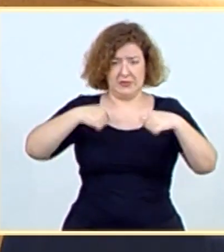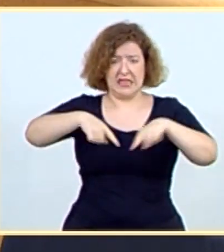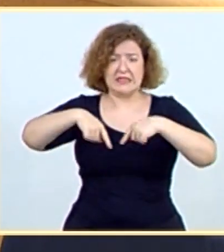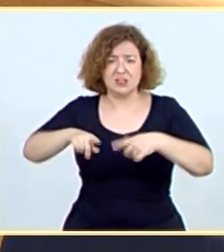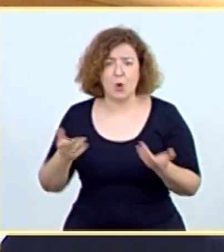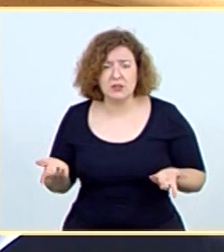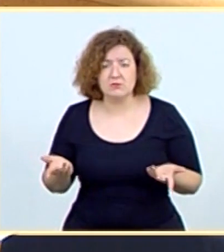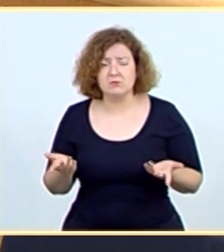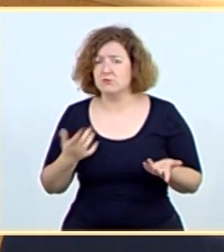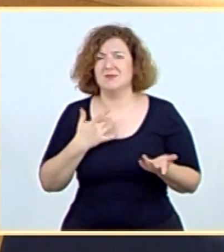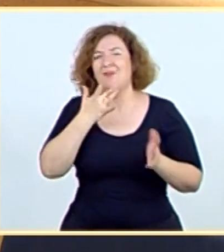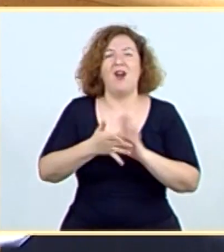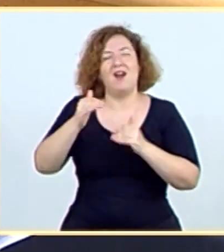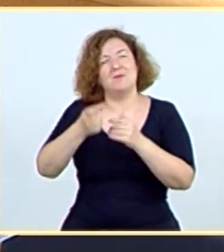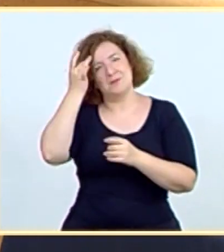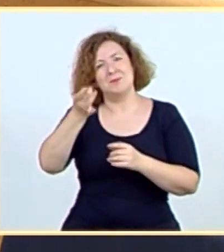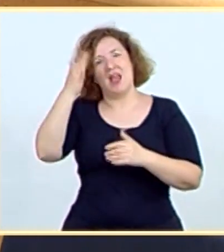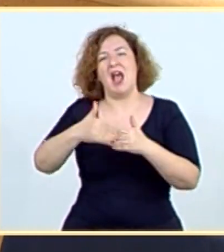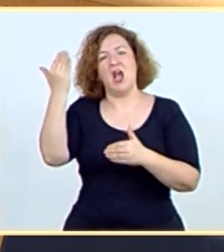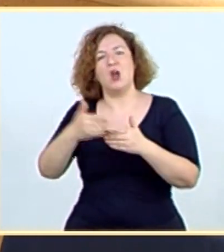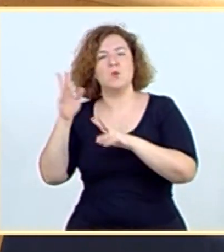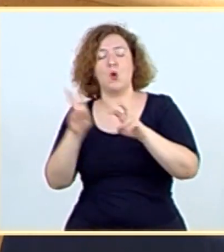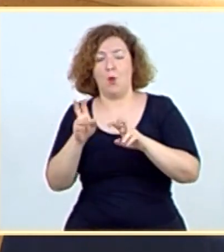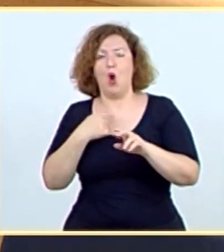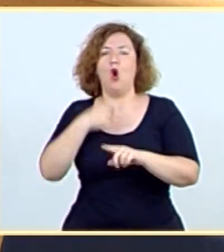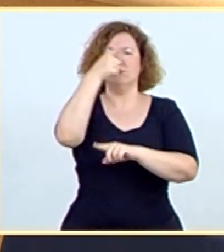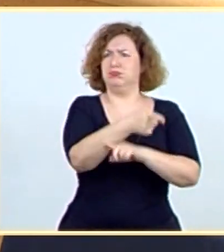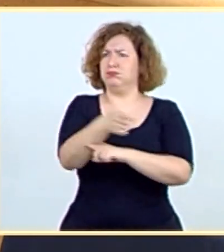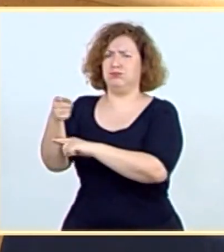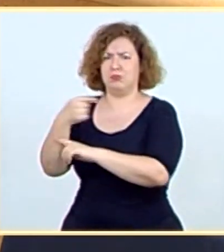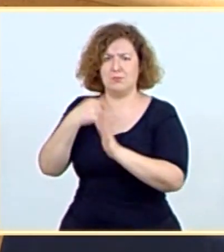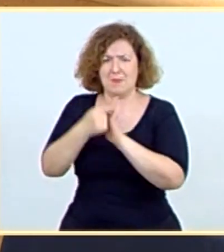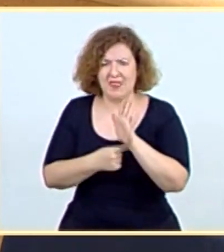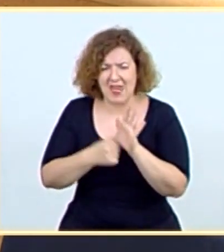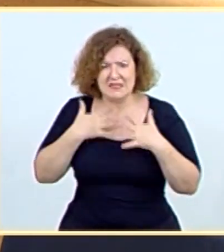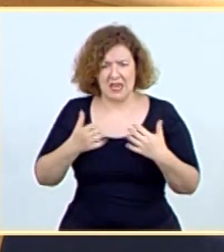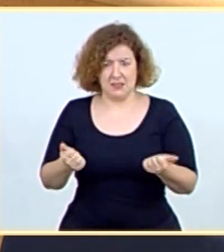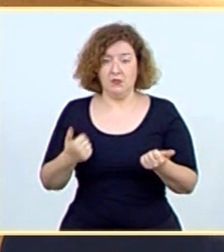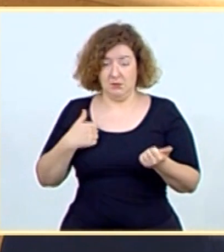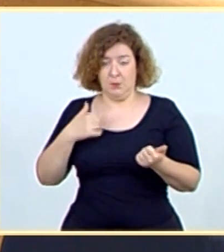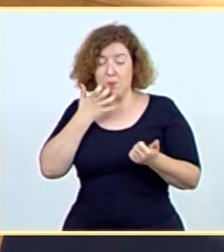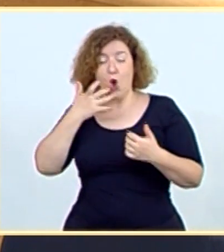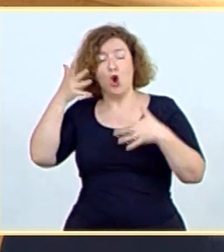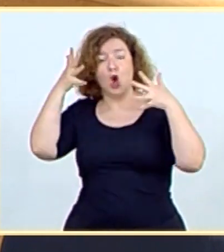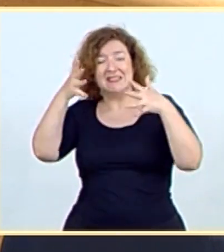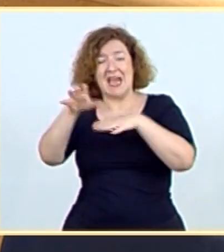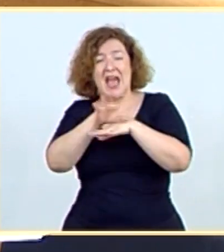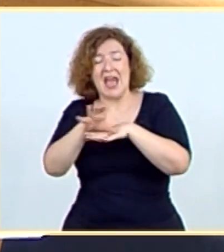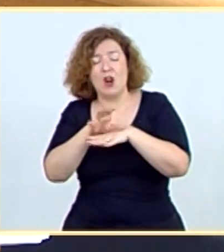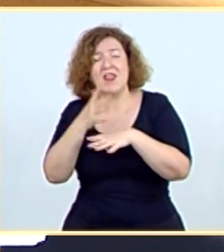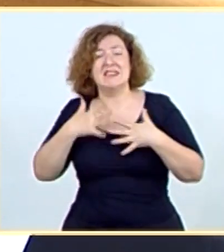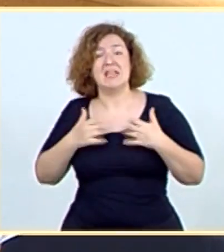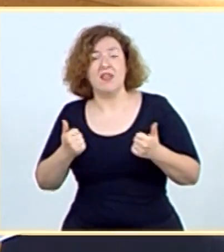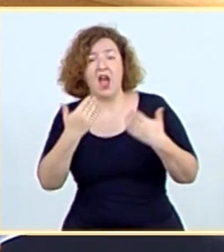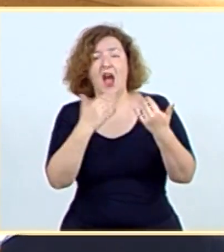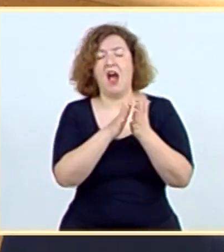no nos podemos hacer es a innovar ni a imponer nuestras medidas sanitarias, porque hasta ahí no llegamos. De hecho, el consejero de Sanidad de la Comunidad de Madrid se ha dirigido al ministro de